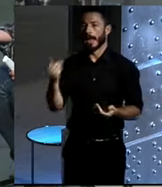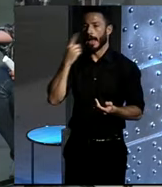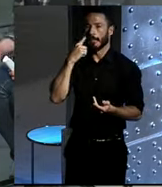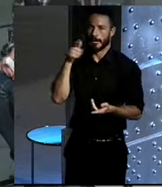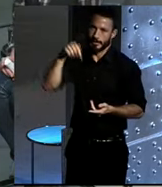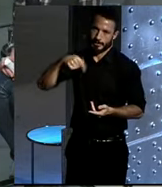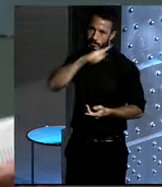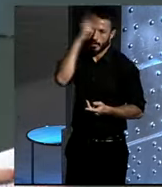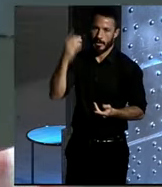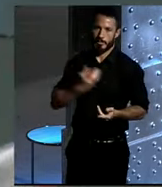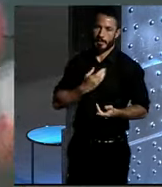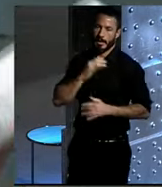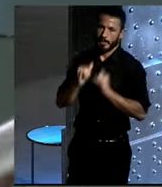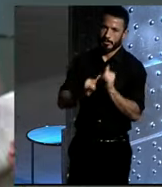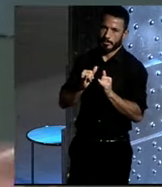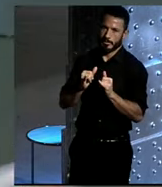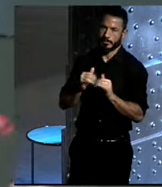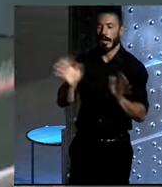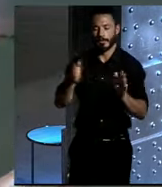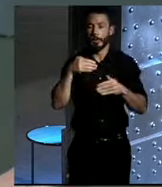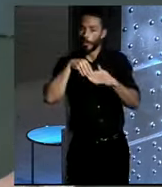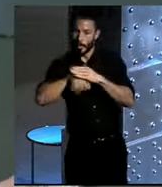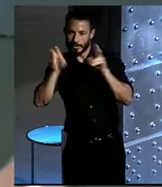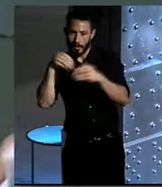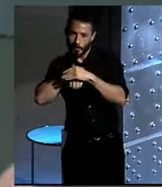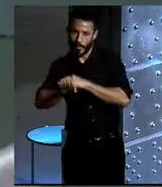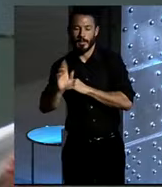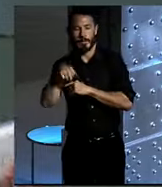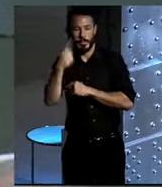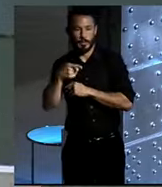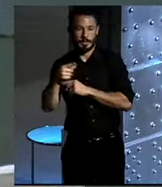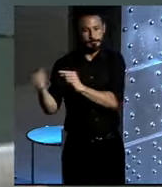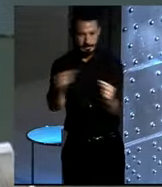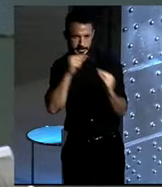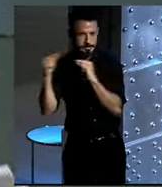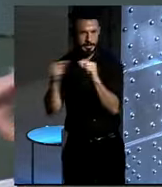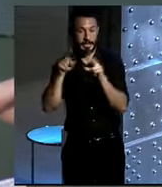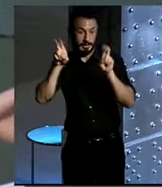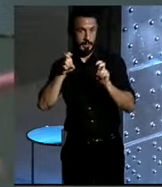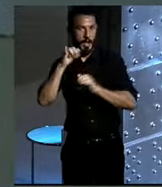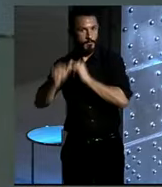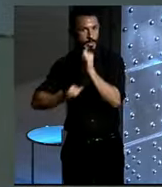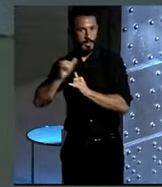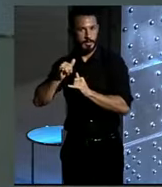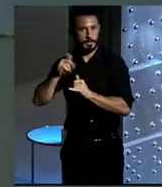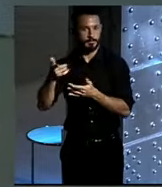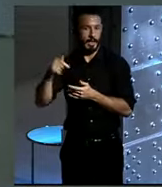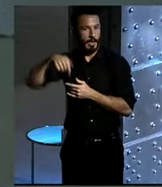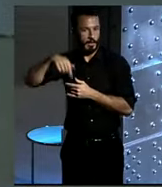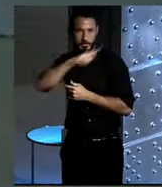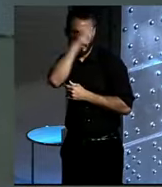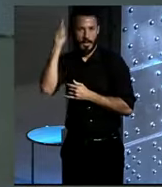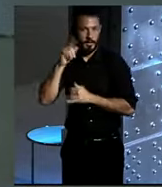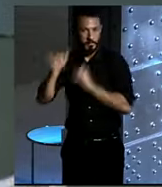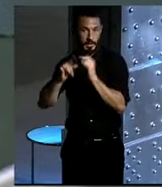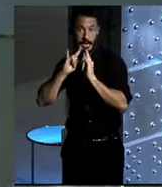tema. Estábamos casi guardándolo para el final porque ahí va a haber un poquito de polémica. Y me apetece que sobre el tema de las bicis, que todos habéis visto estos totens con las bicis